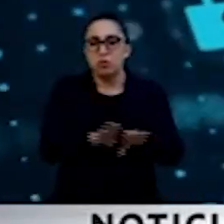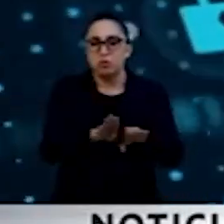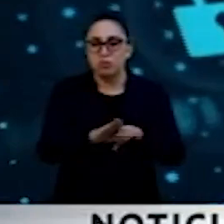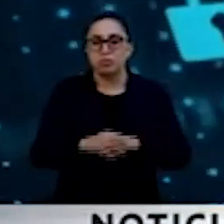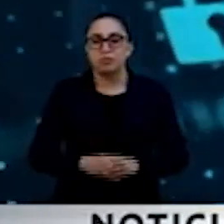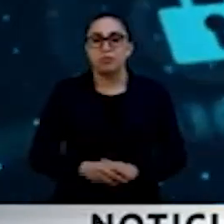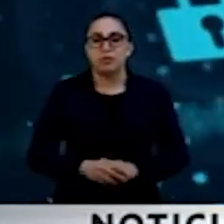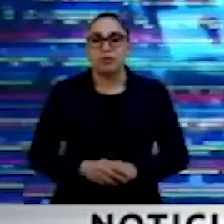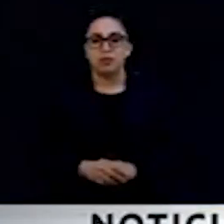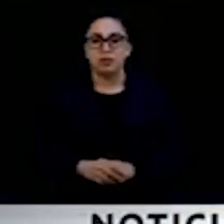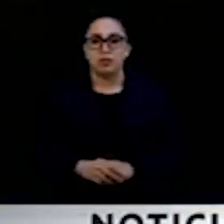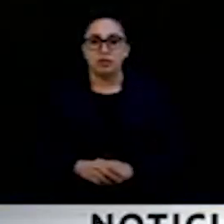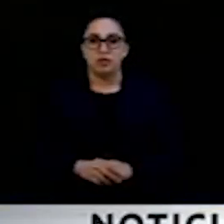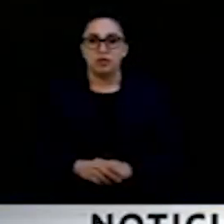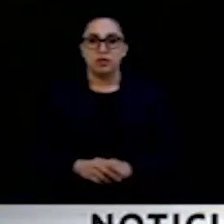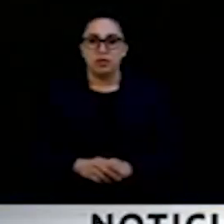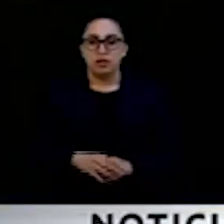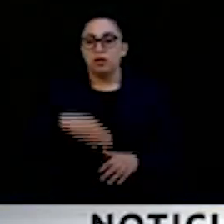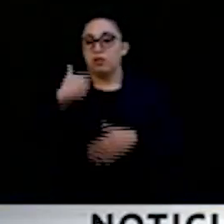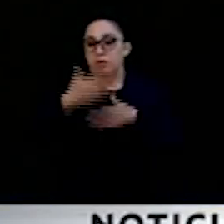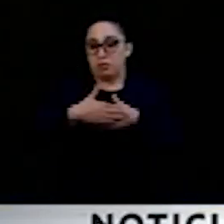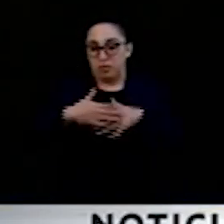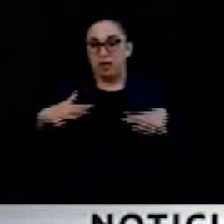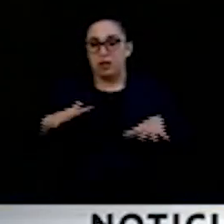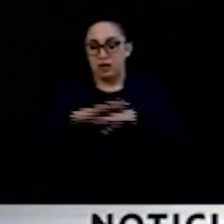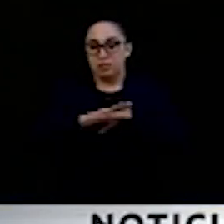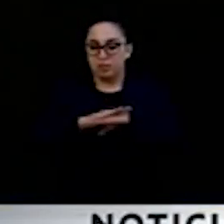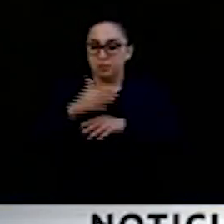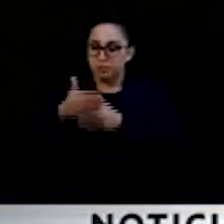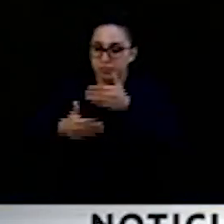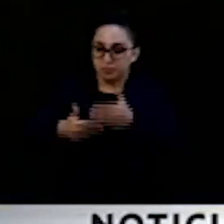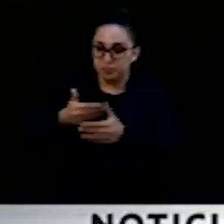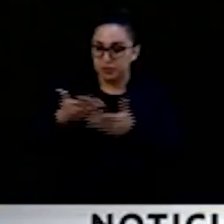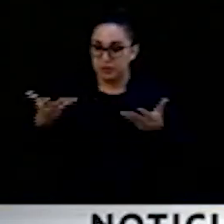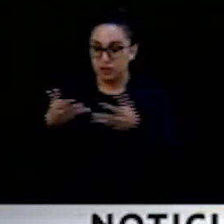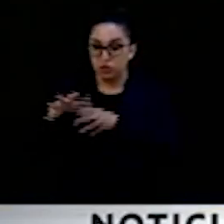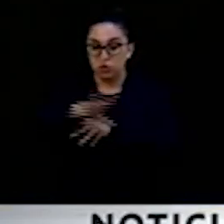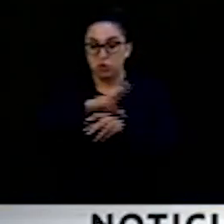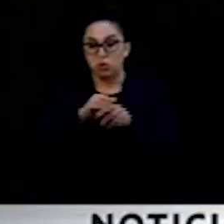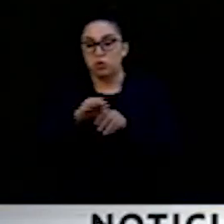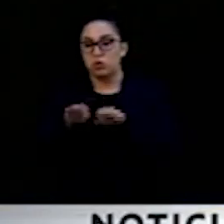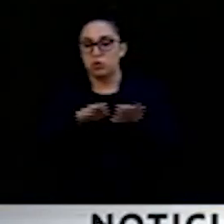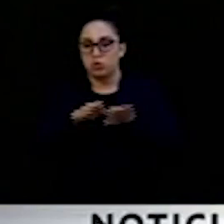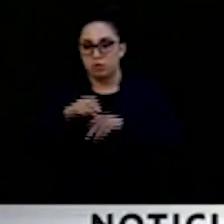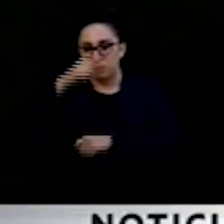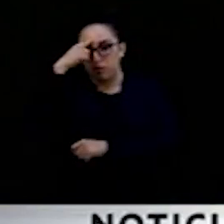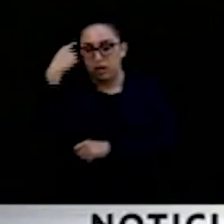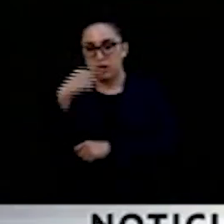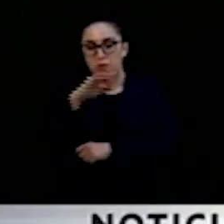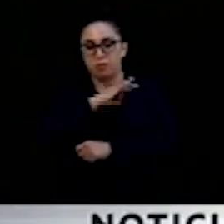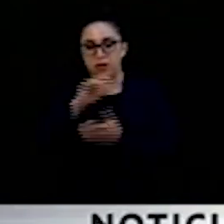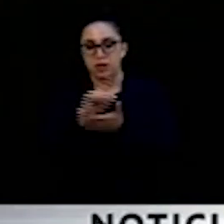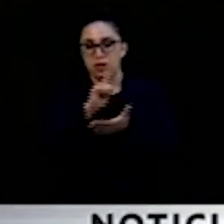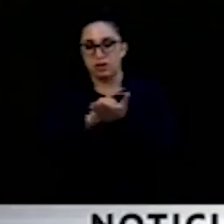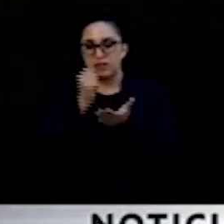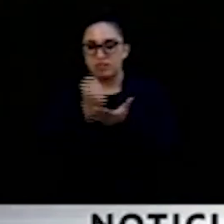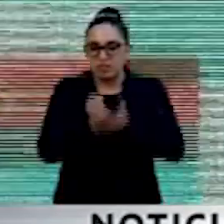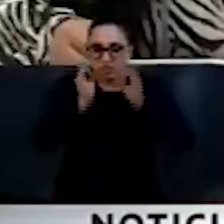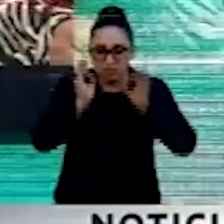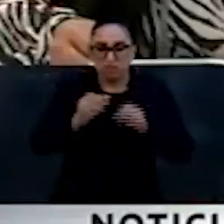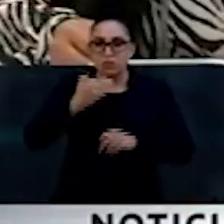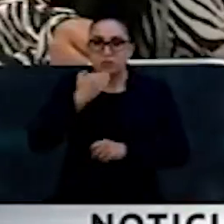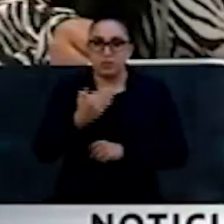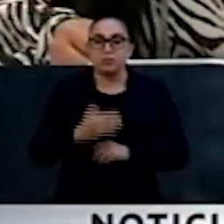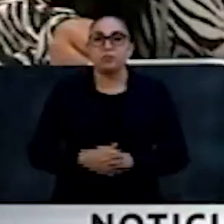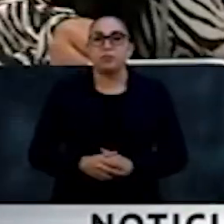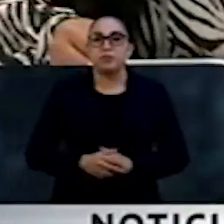Daremos el primer paso para el trabajo académico realizado hasta ahora que logre trascender hacia su formalización legislativa.